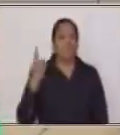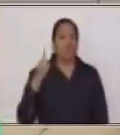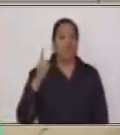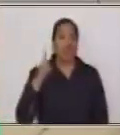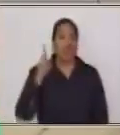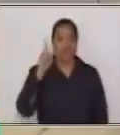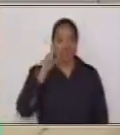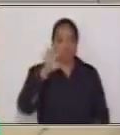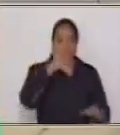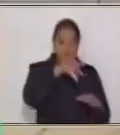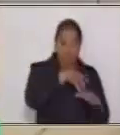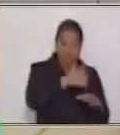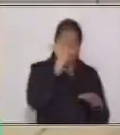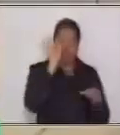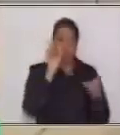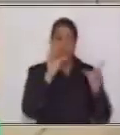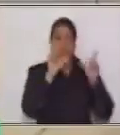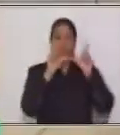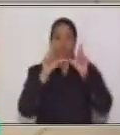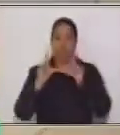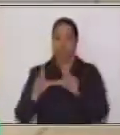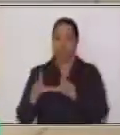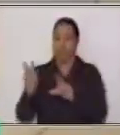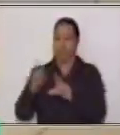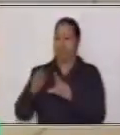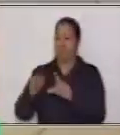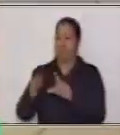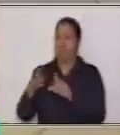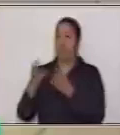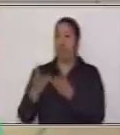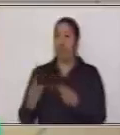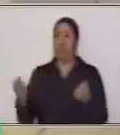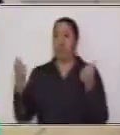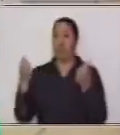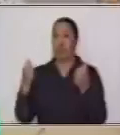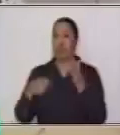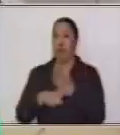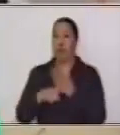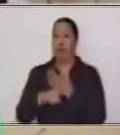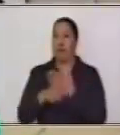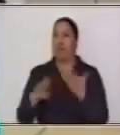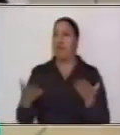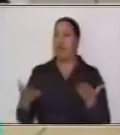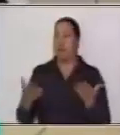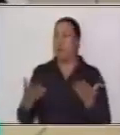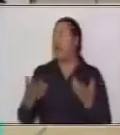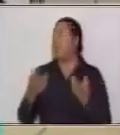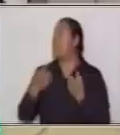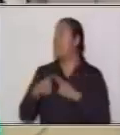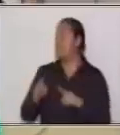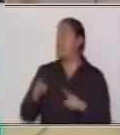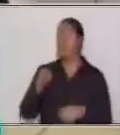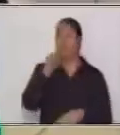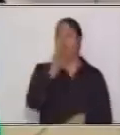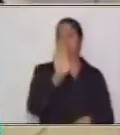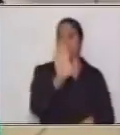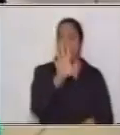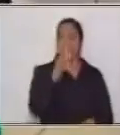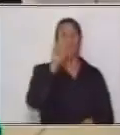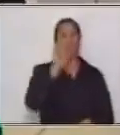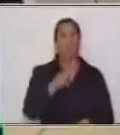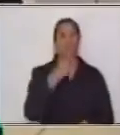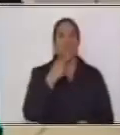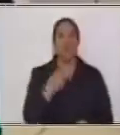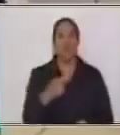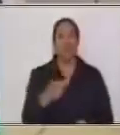tarjeta para resolver el primer problema. Pero para ello ustedes deben de responder. Yo voy a